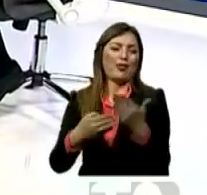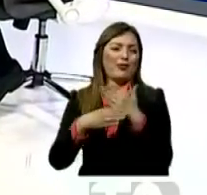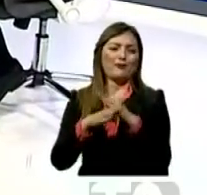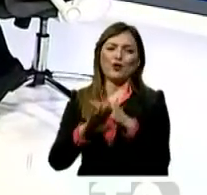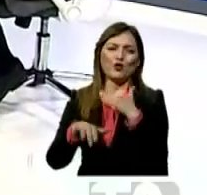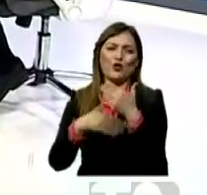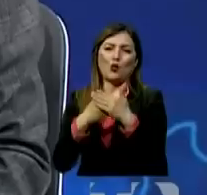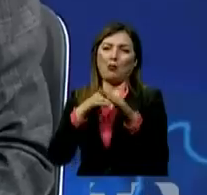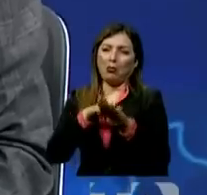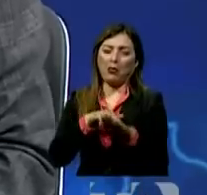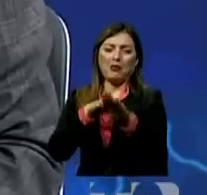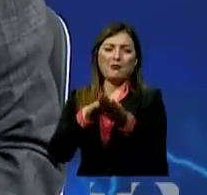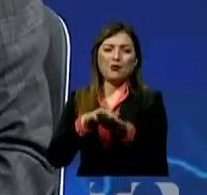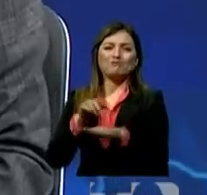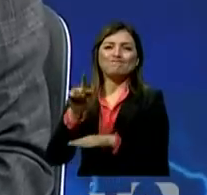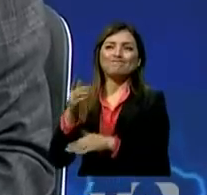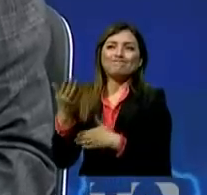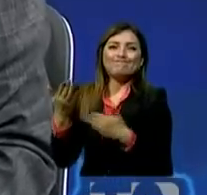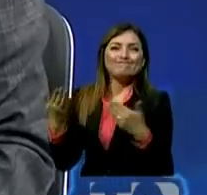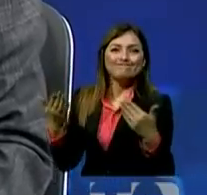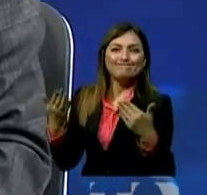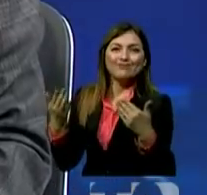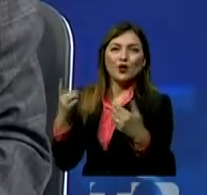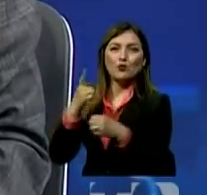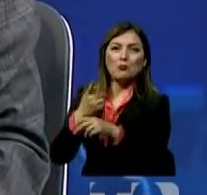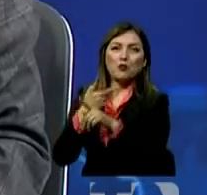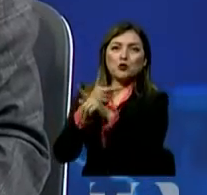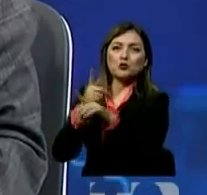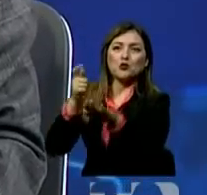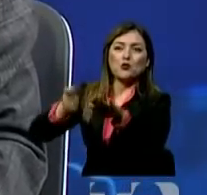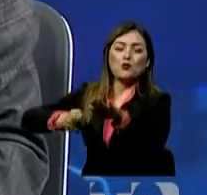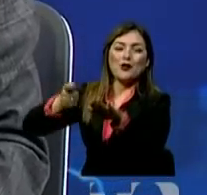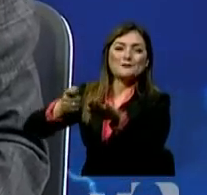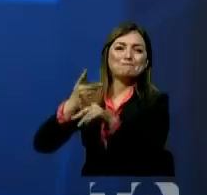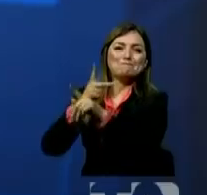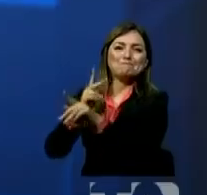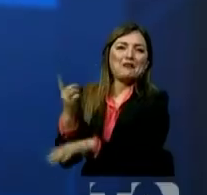Todos se suman. Es decir, a usted solo le queda la medida cautelar, prácticamente.